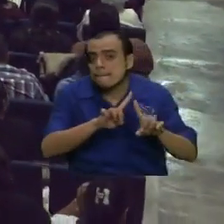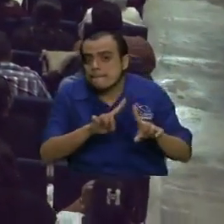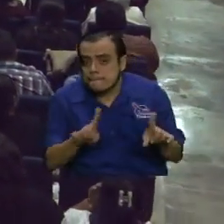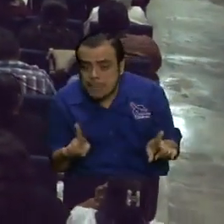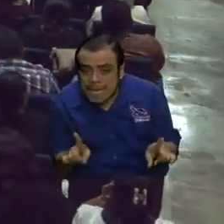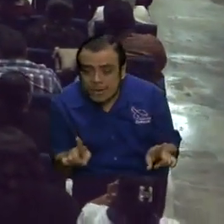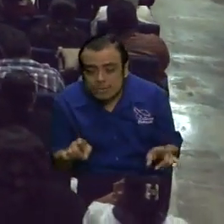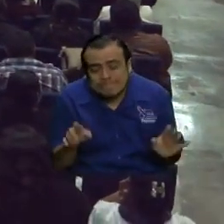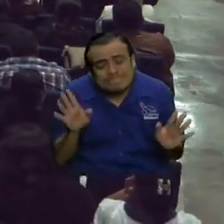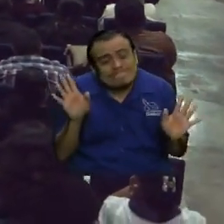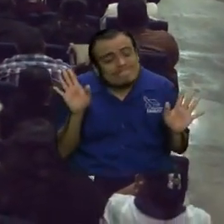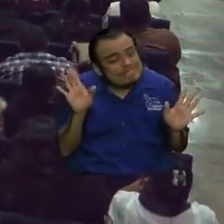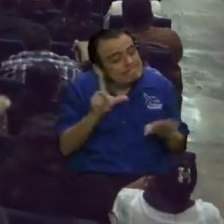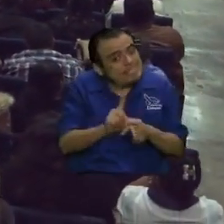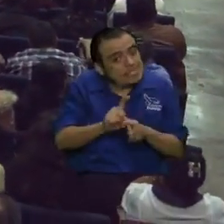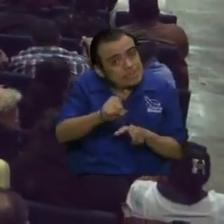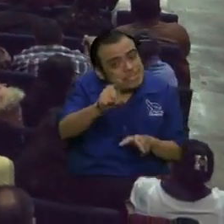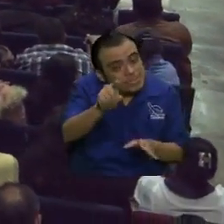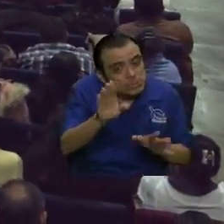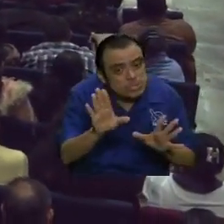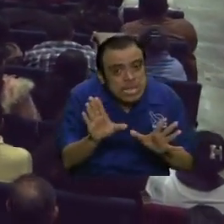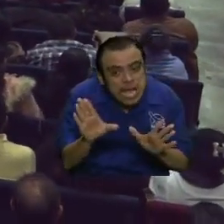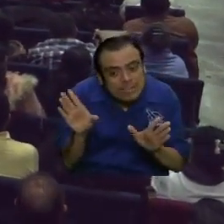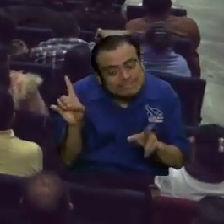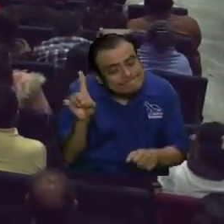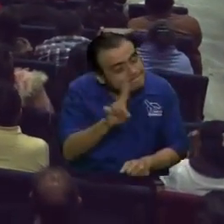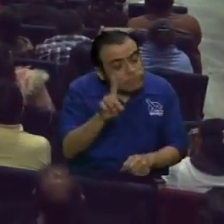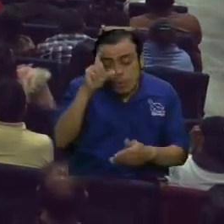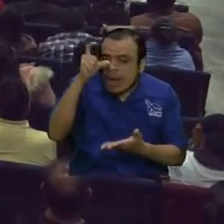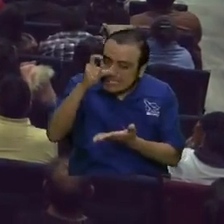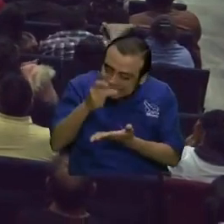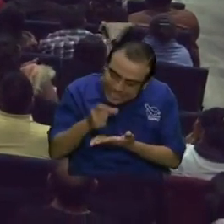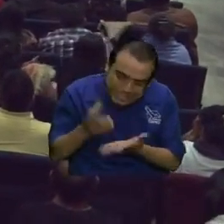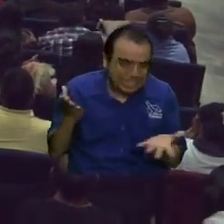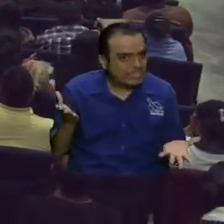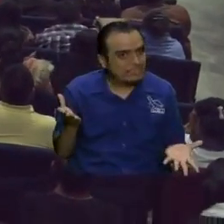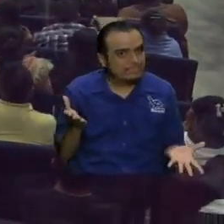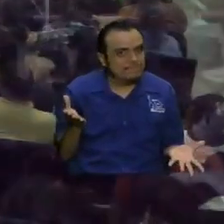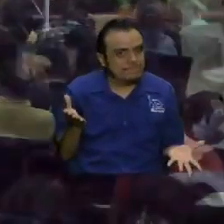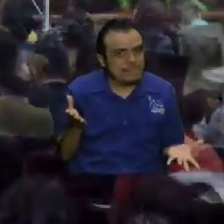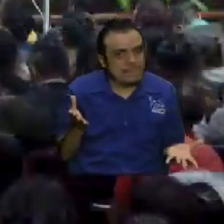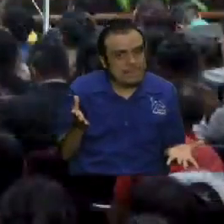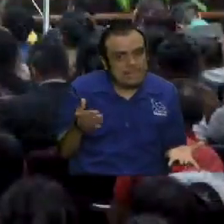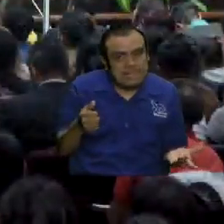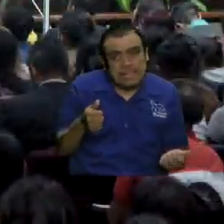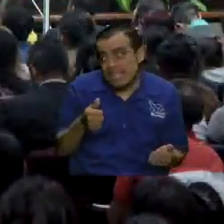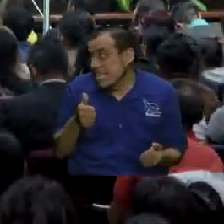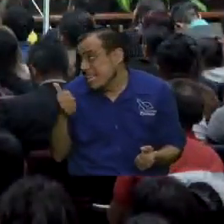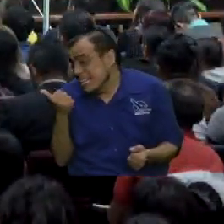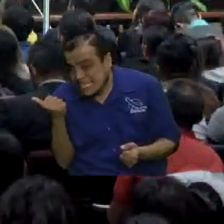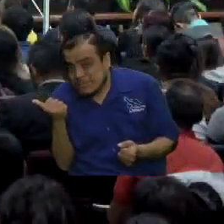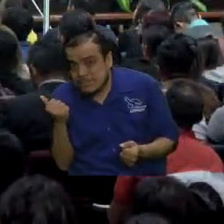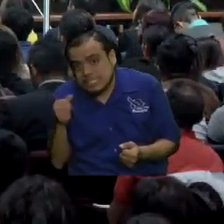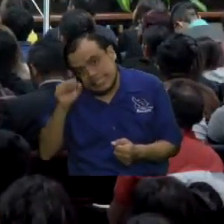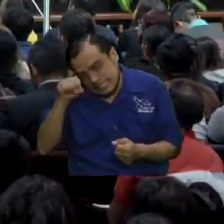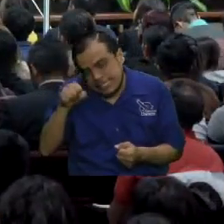usted todavía no las cree. Y que el que está a la par suya ya las cree.